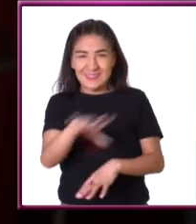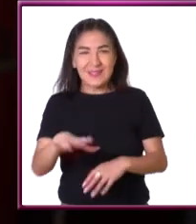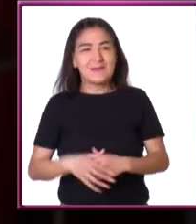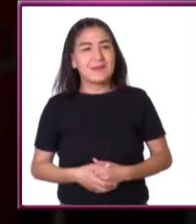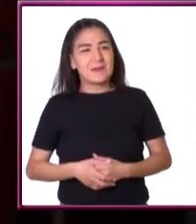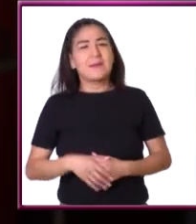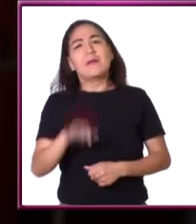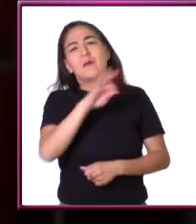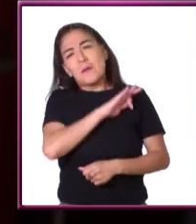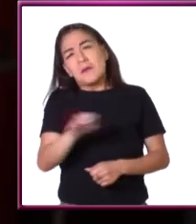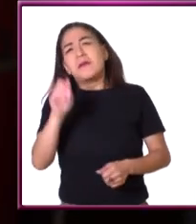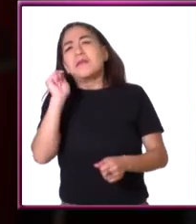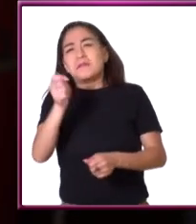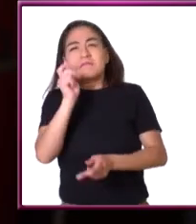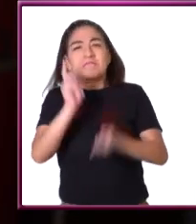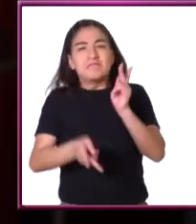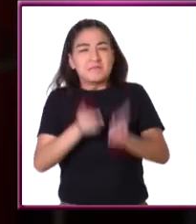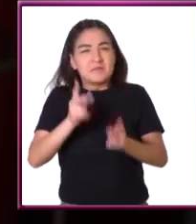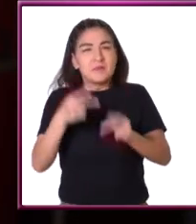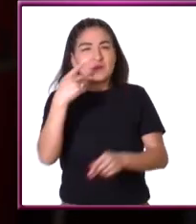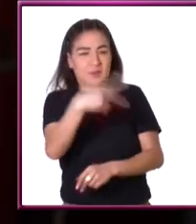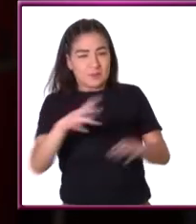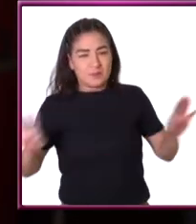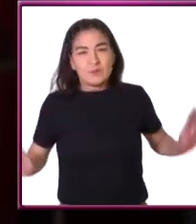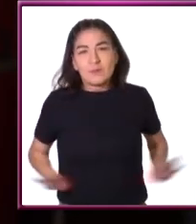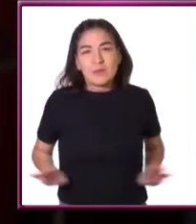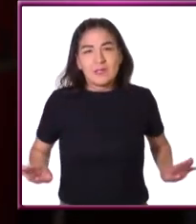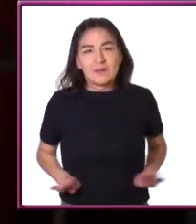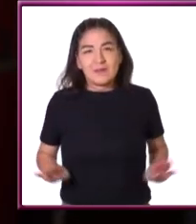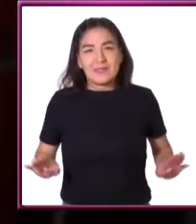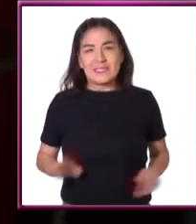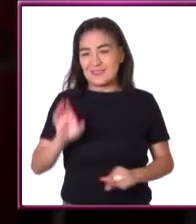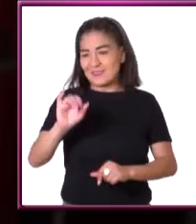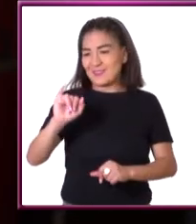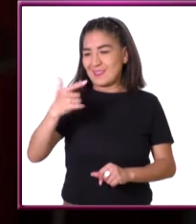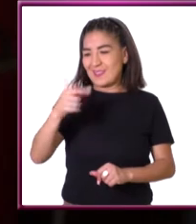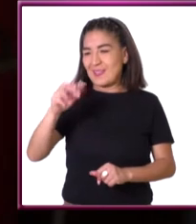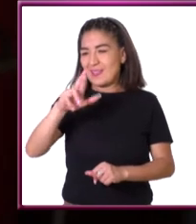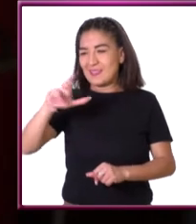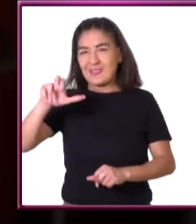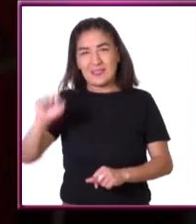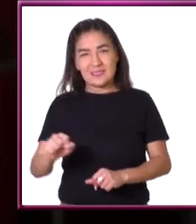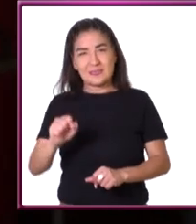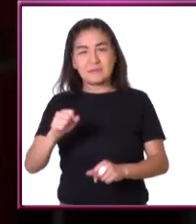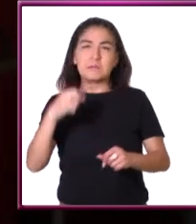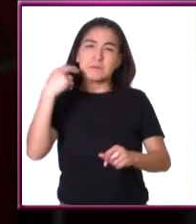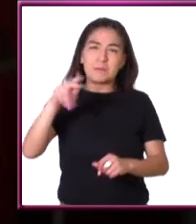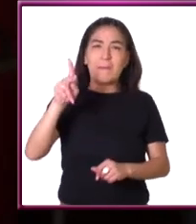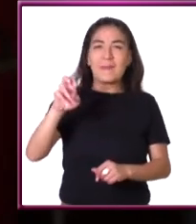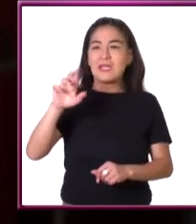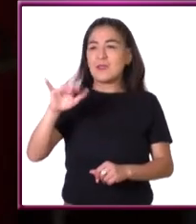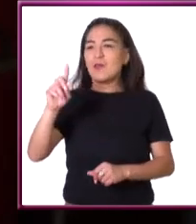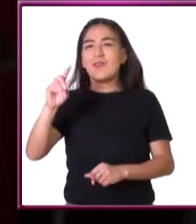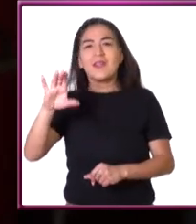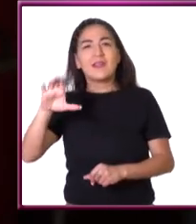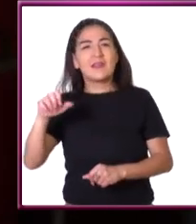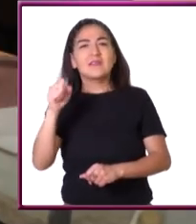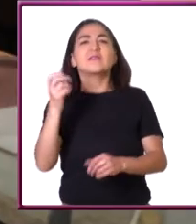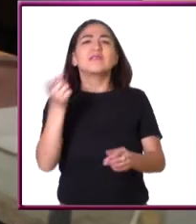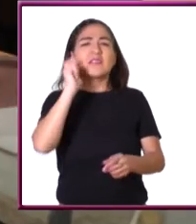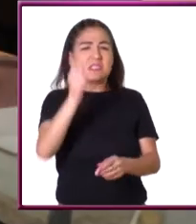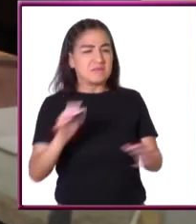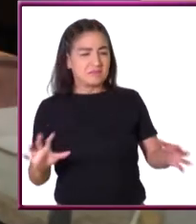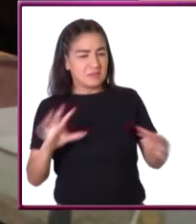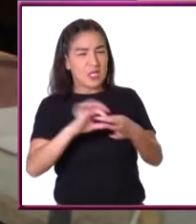también nos puedes platicar ¿cuál, cuáles son las características de las cigarras periódicas y qué relación tienen con los números primos?